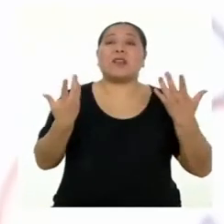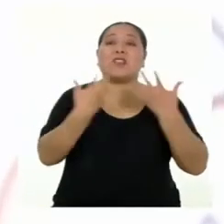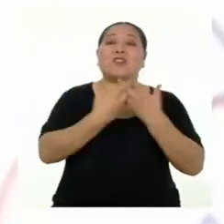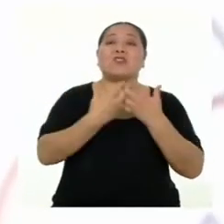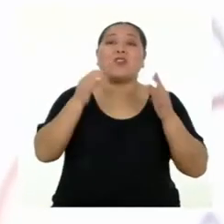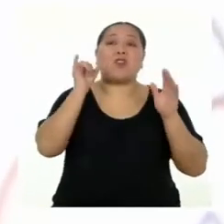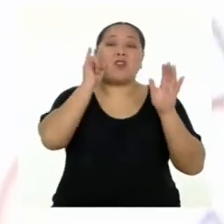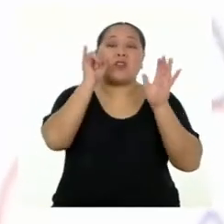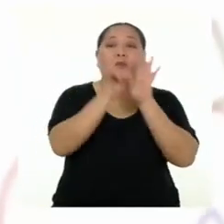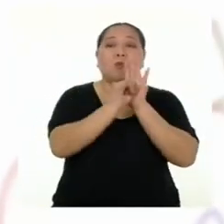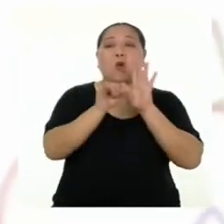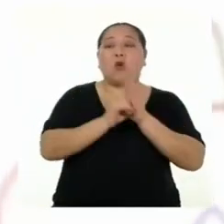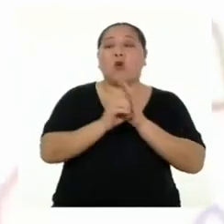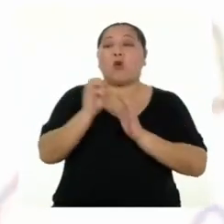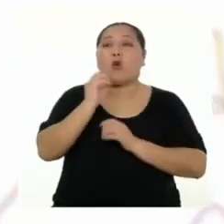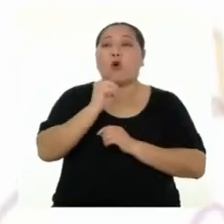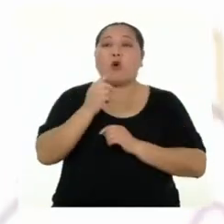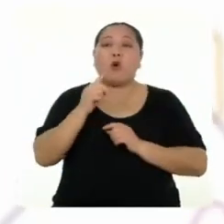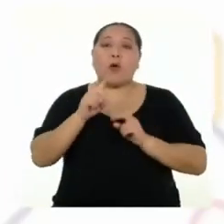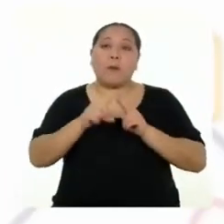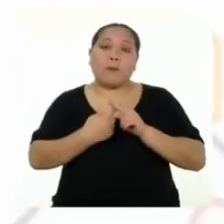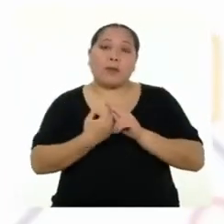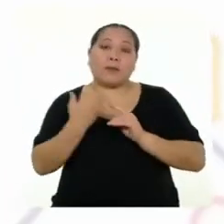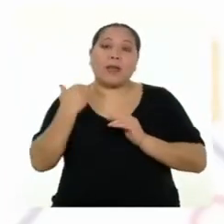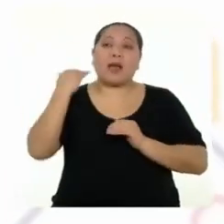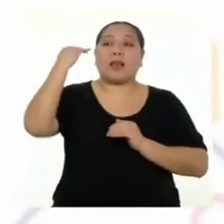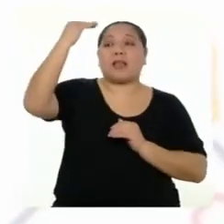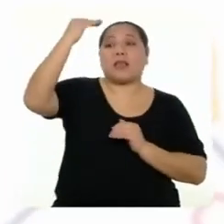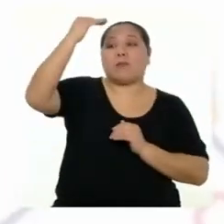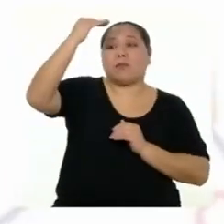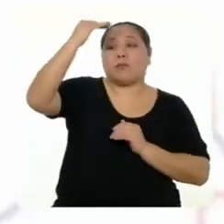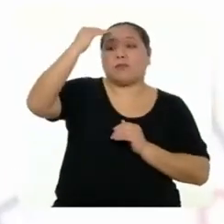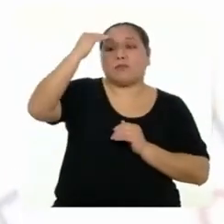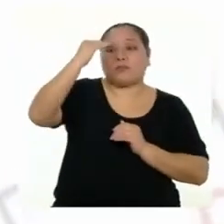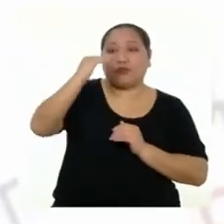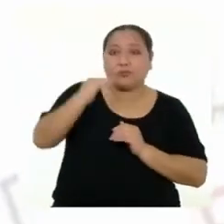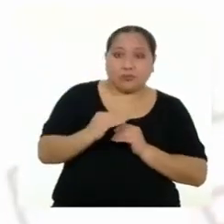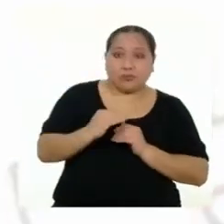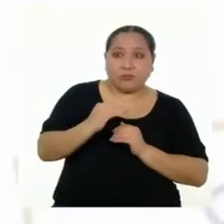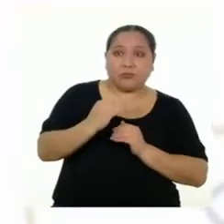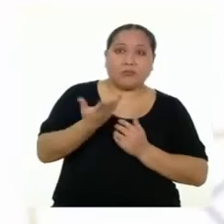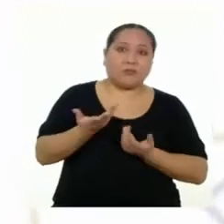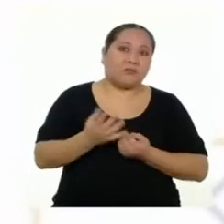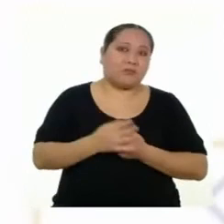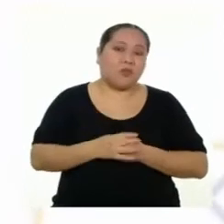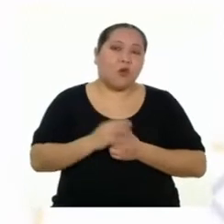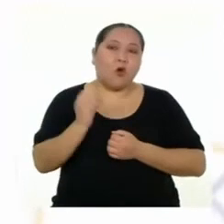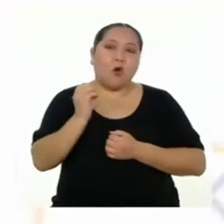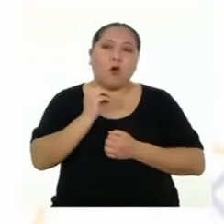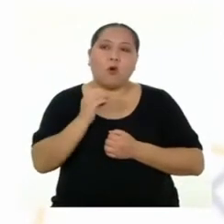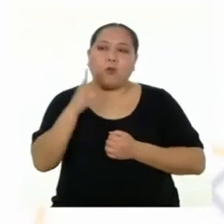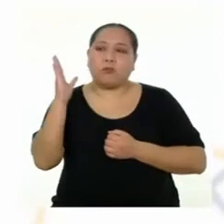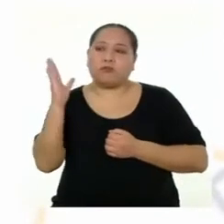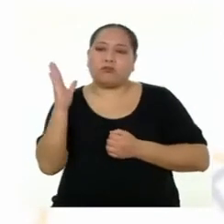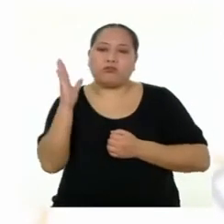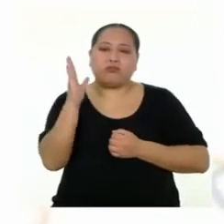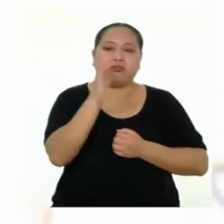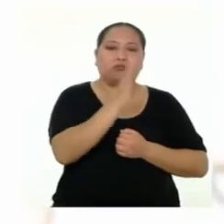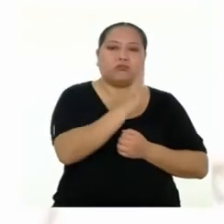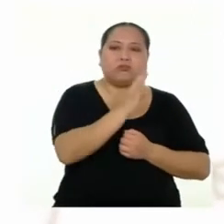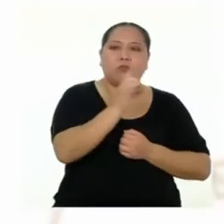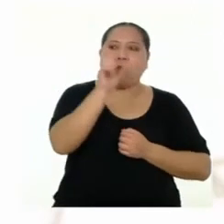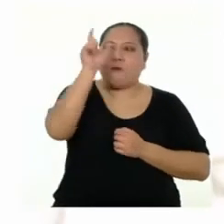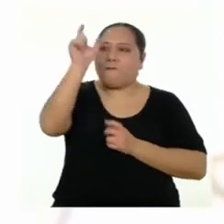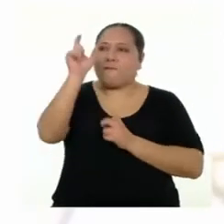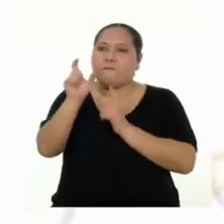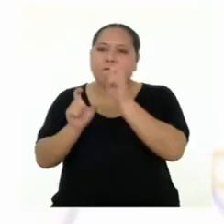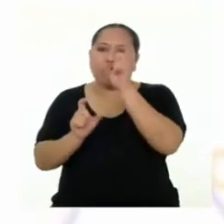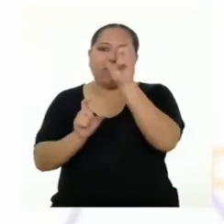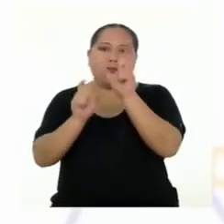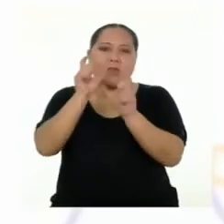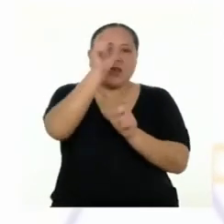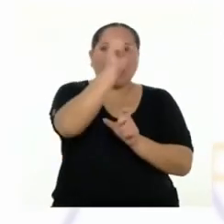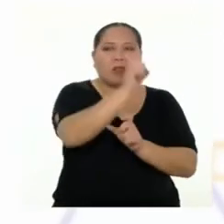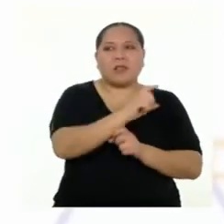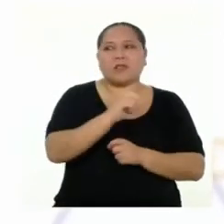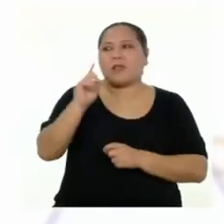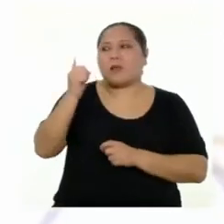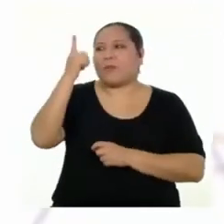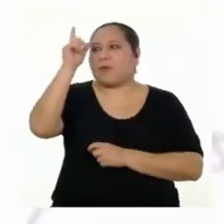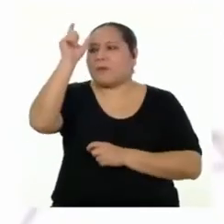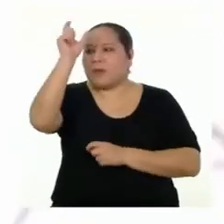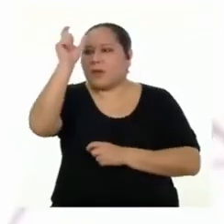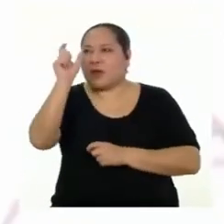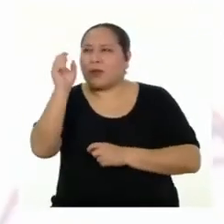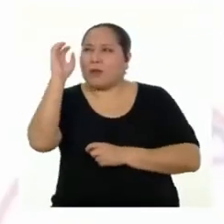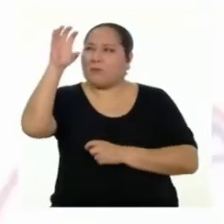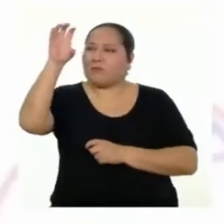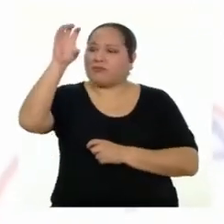O puedes empezar por la parte superior y terminar al final de la hoja. O si aparecen filas, empezar por la primera